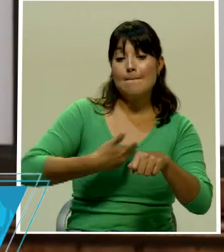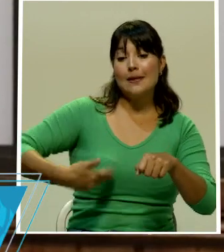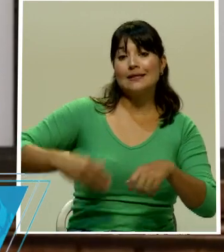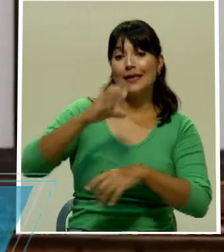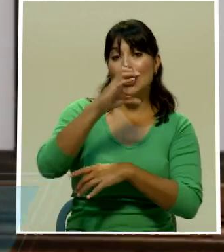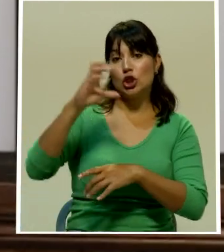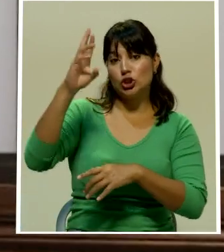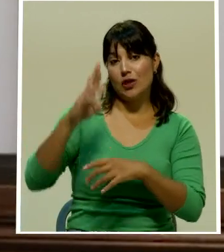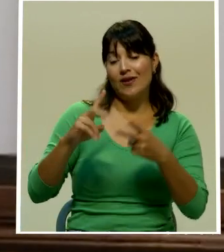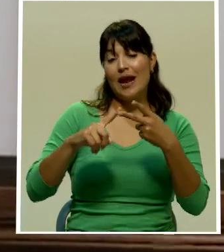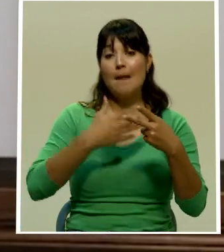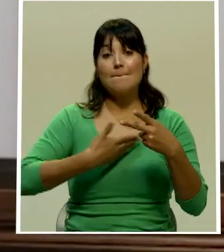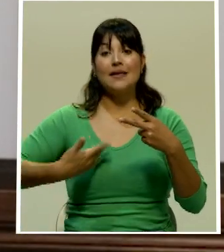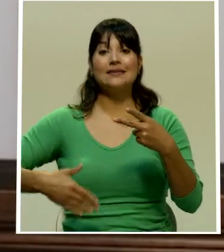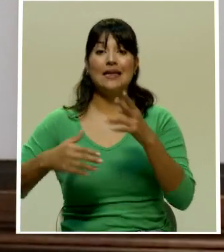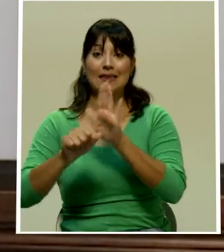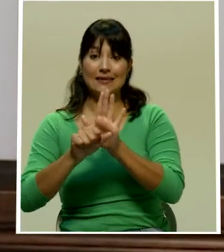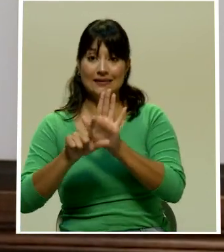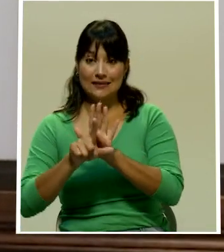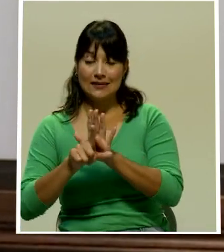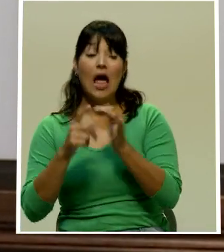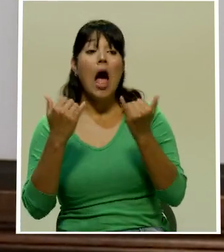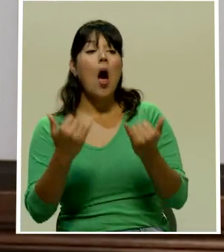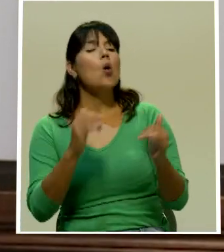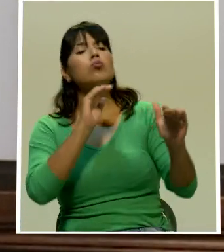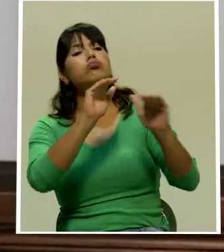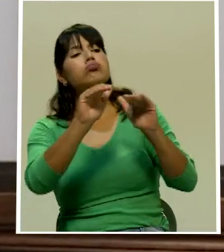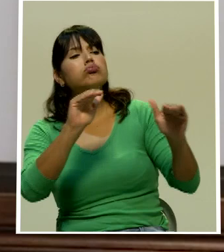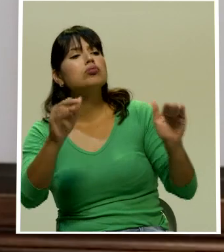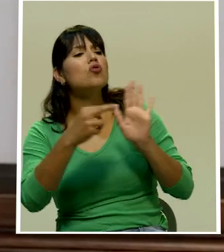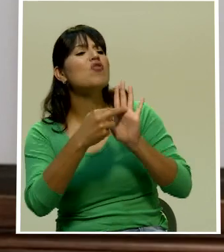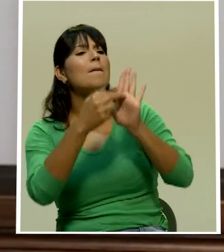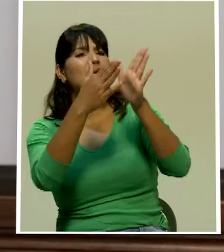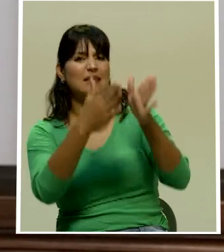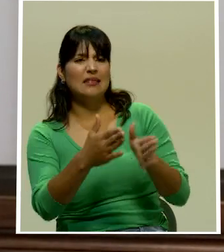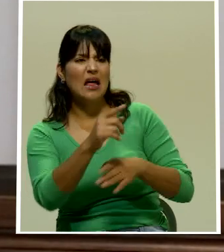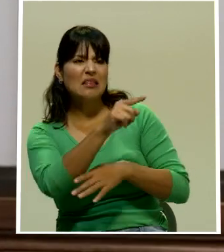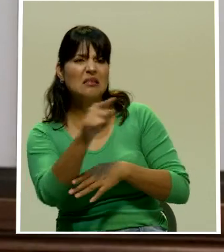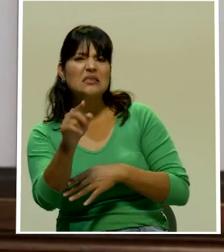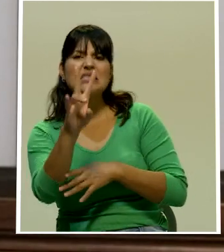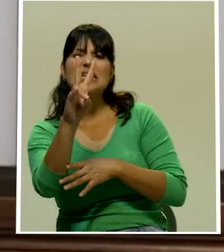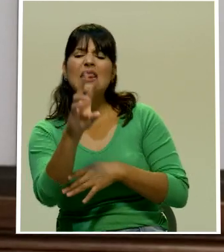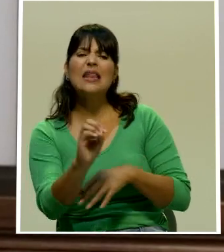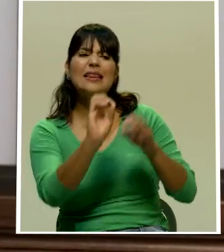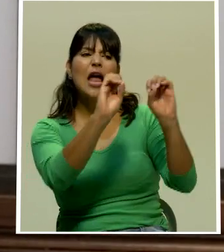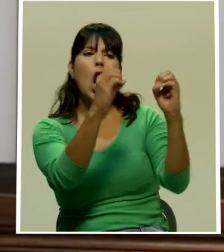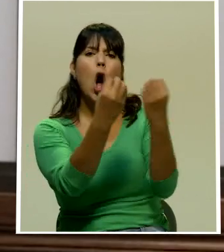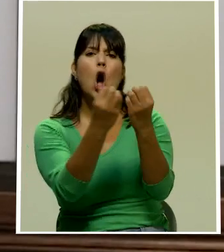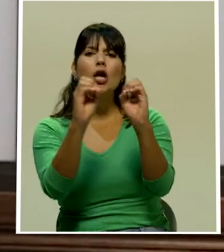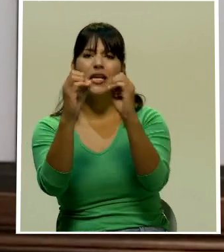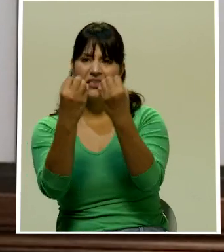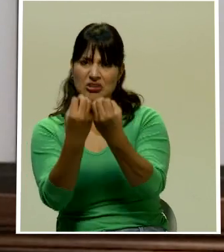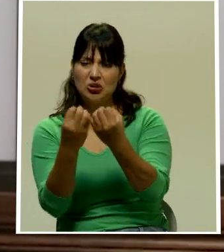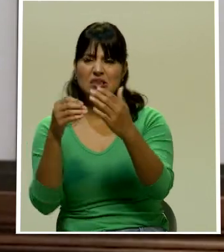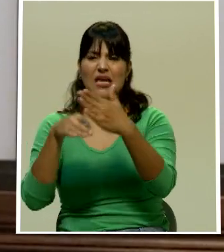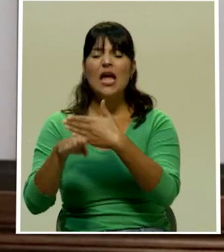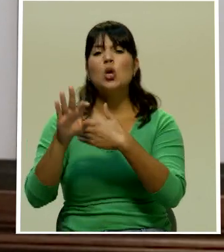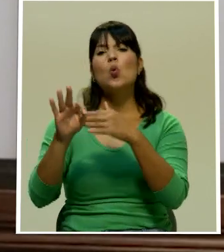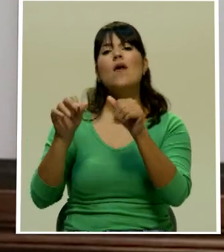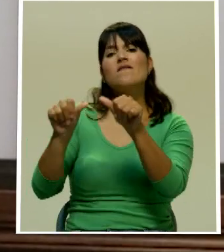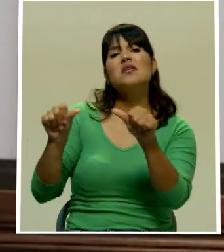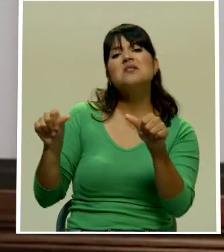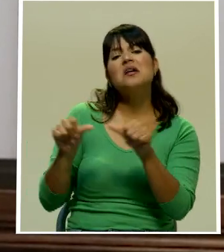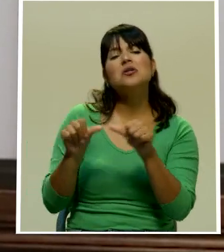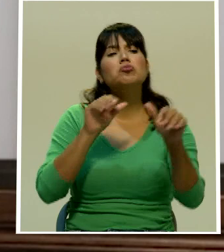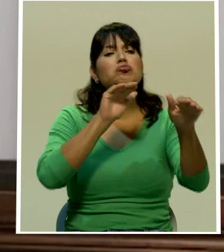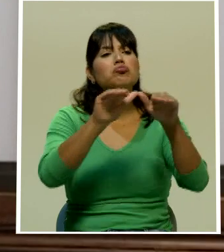legislativa están invitando a representantes de cerca de 70 organizaciones de 9 diferentes sectores para una